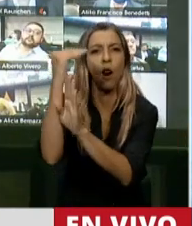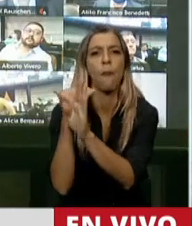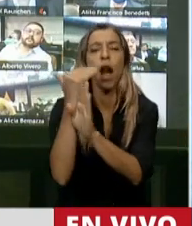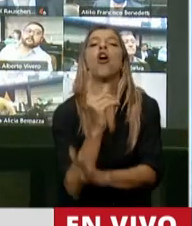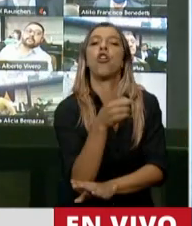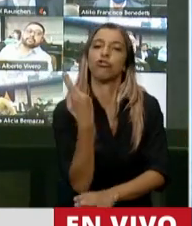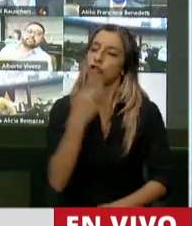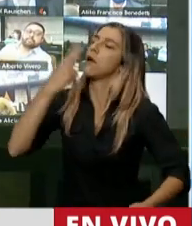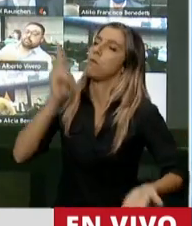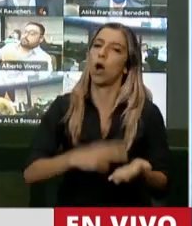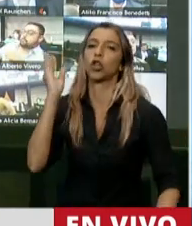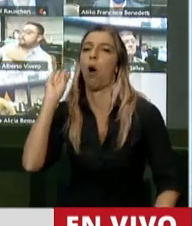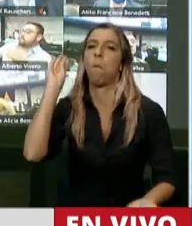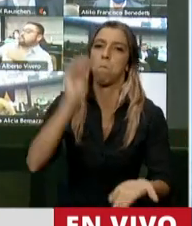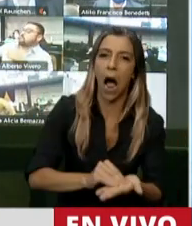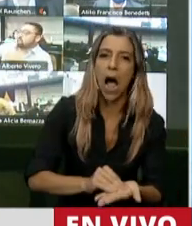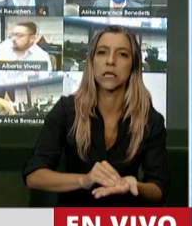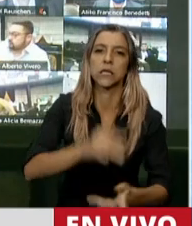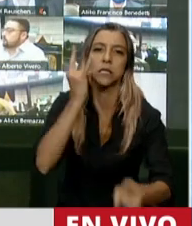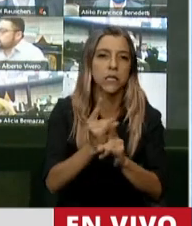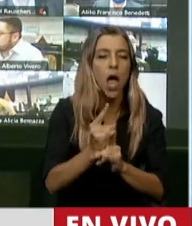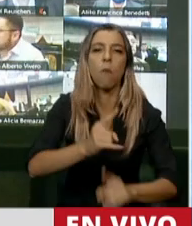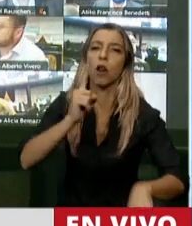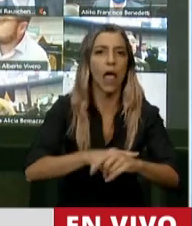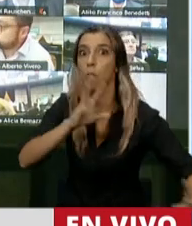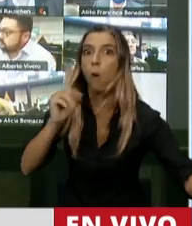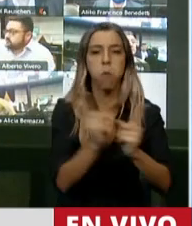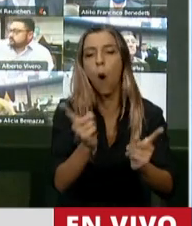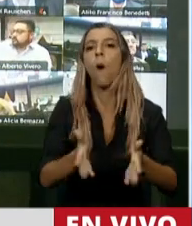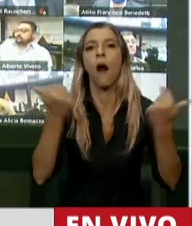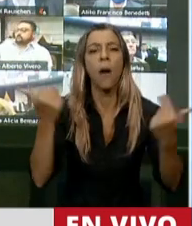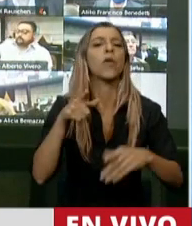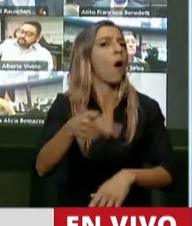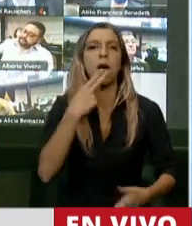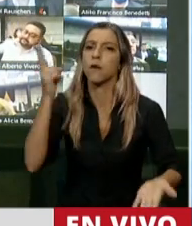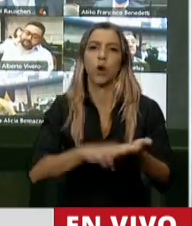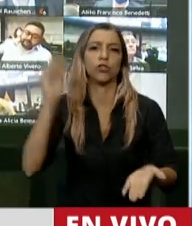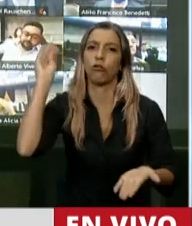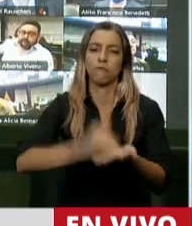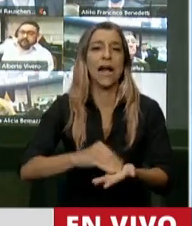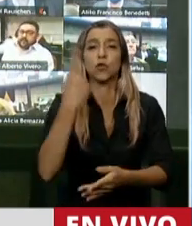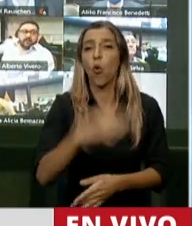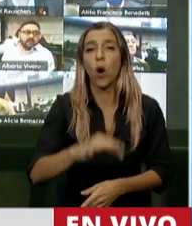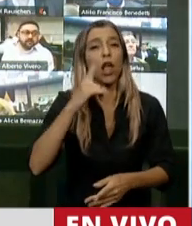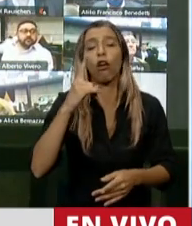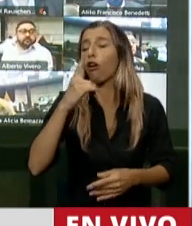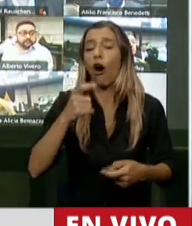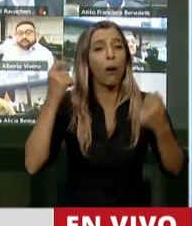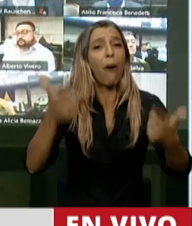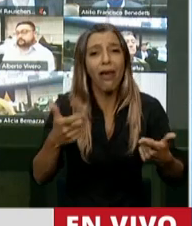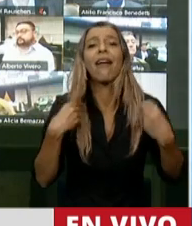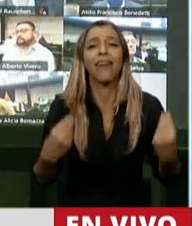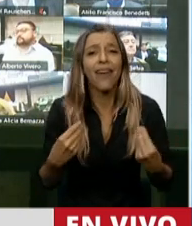nuevamente incorpora en un plazo corto un nuevo impuesto que lo único que hace es evitar las